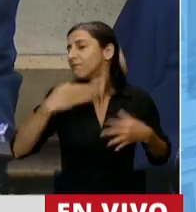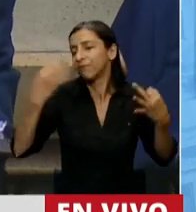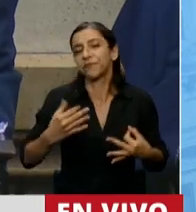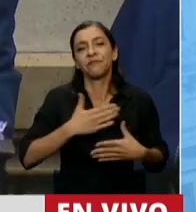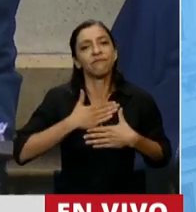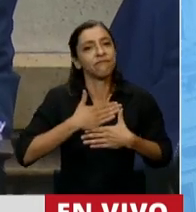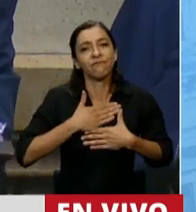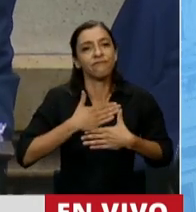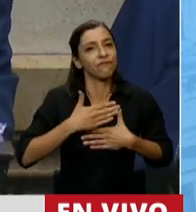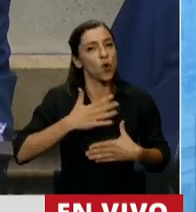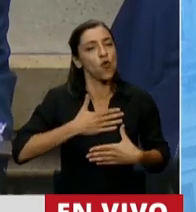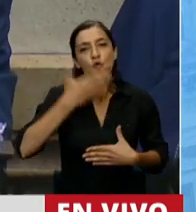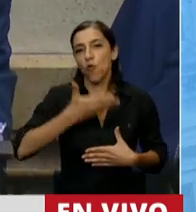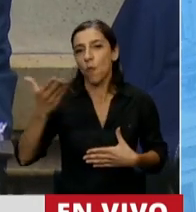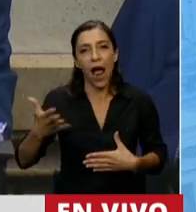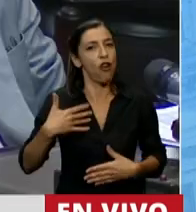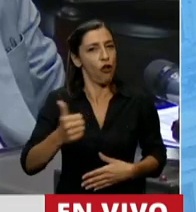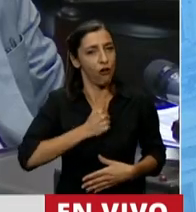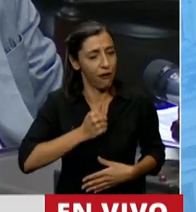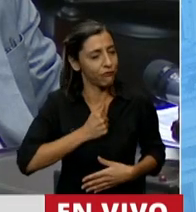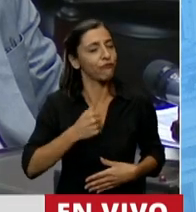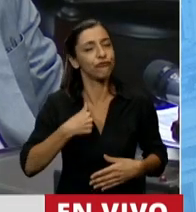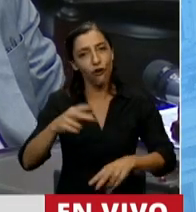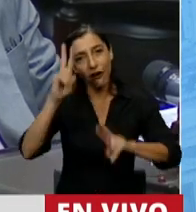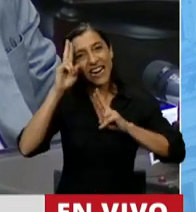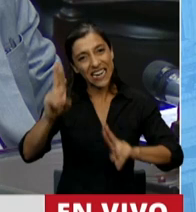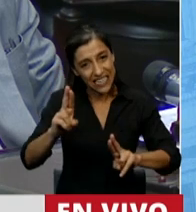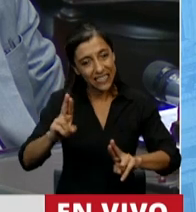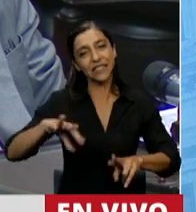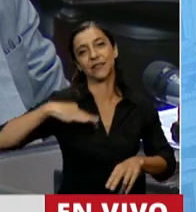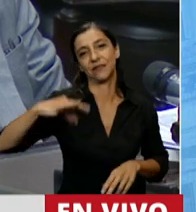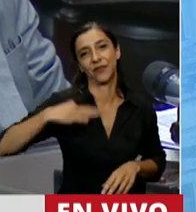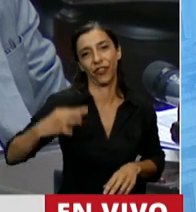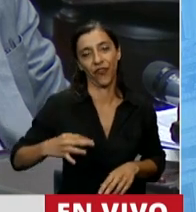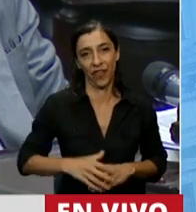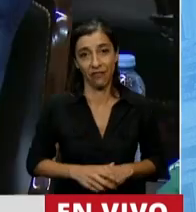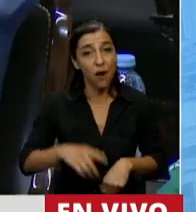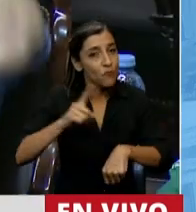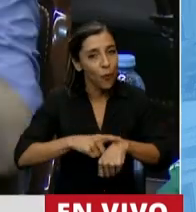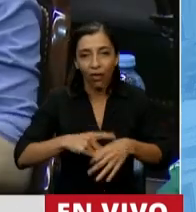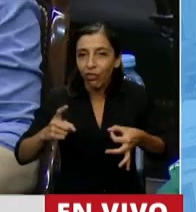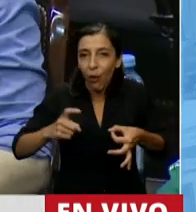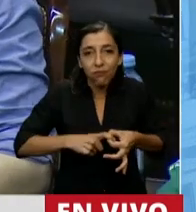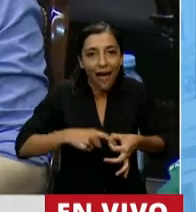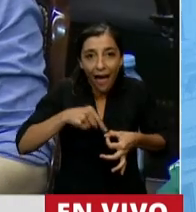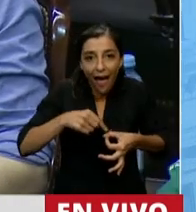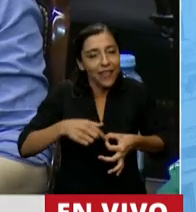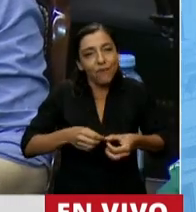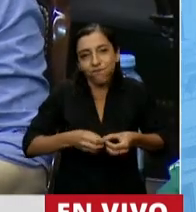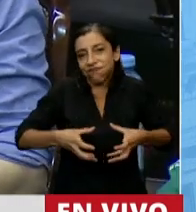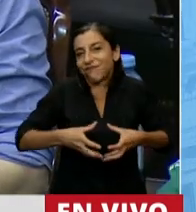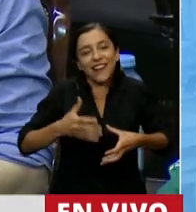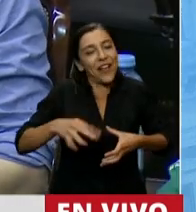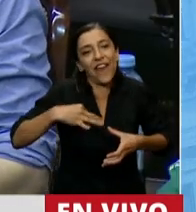humanista, y por eso respetamos y defendemos la vida desde la concepción, toda la vida.